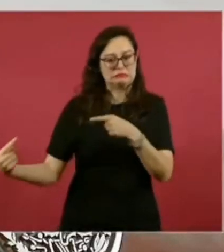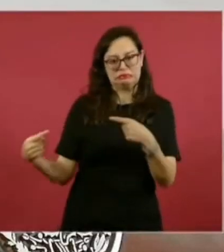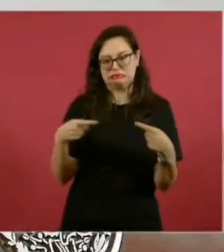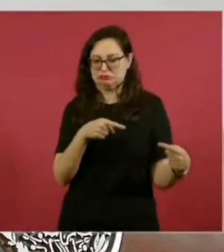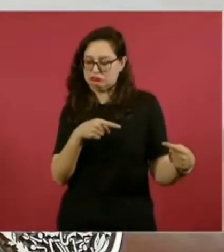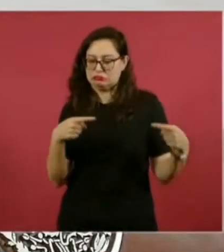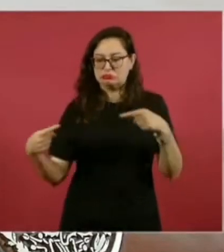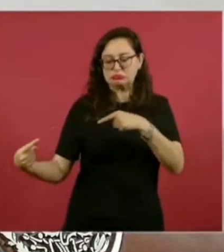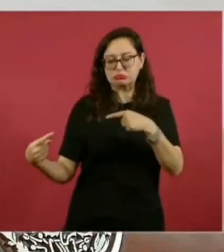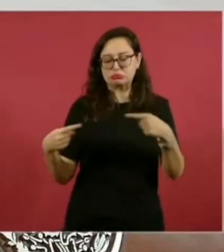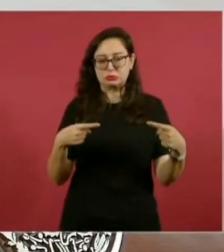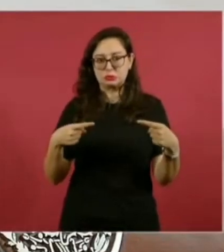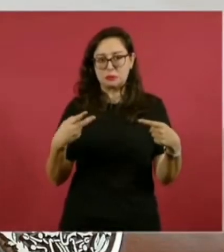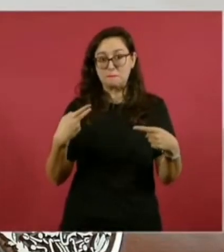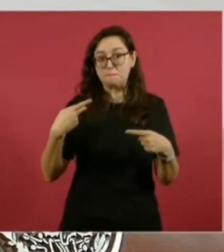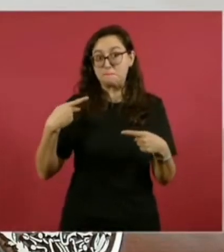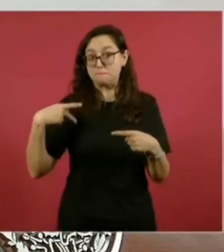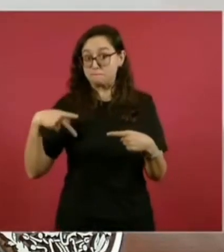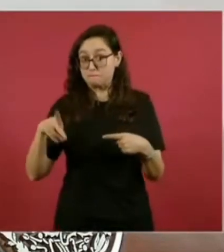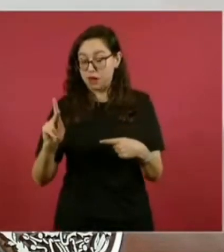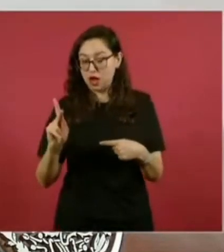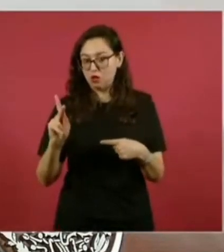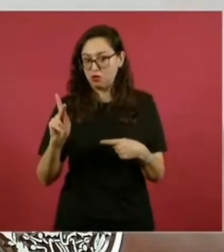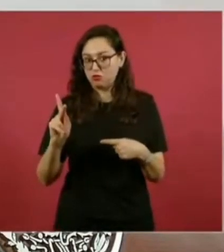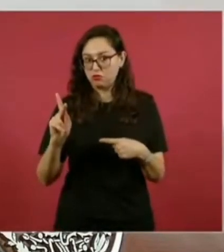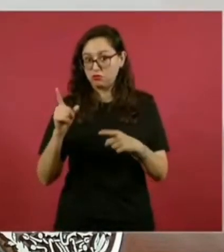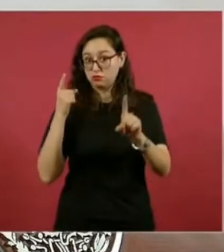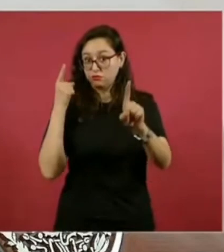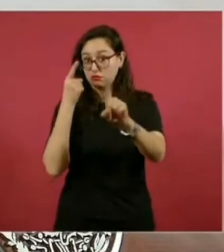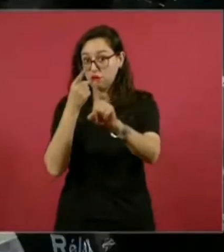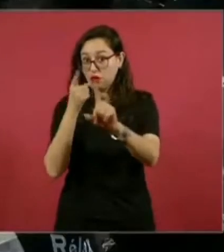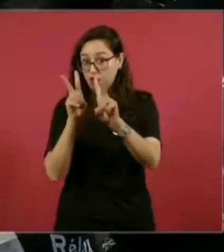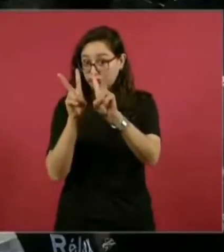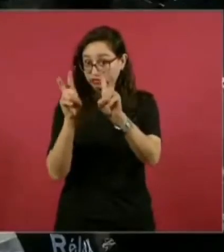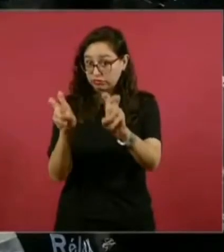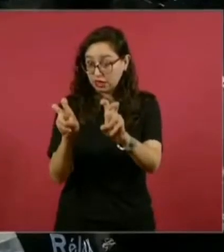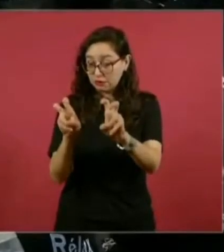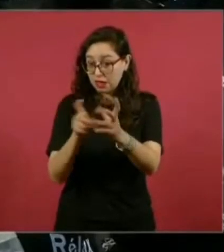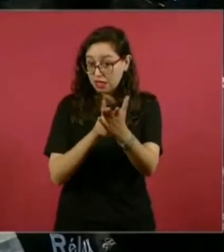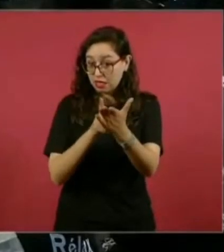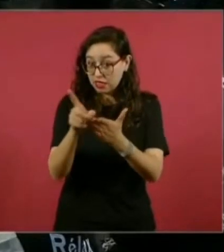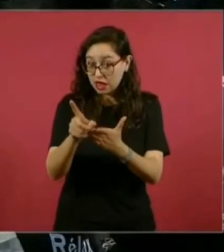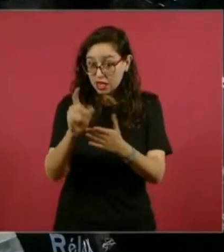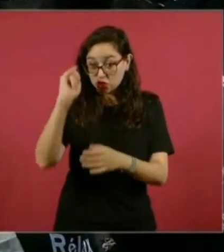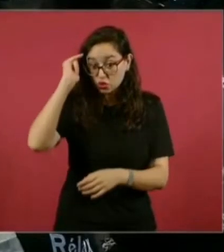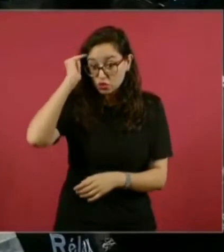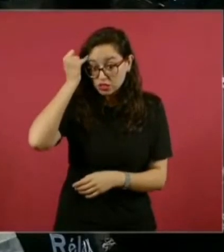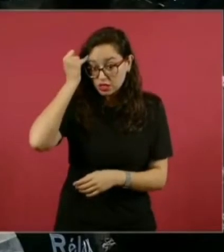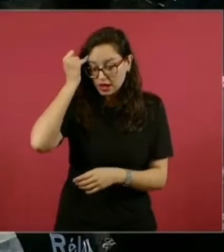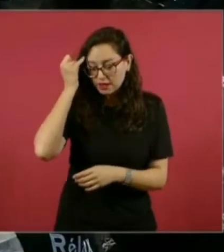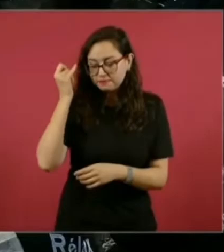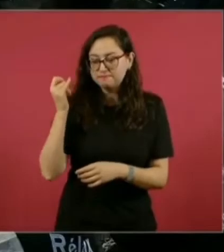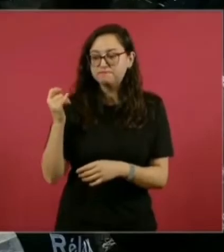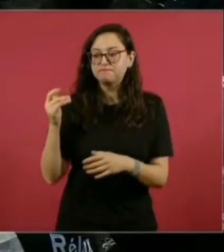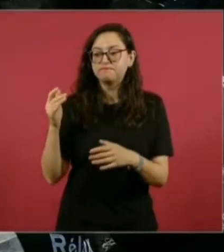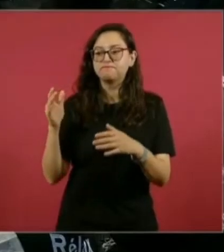hay asuntos que nos unen